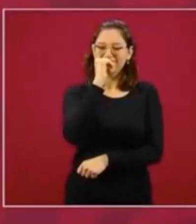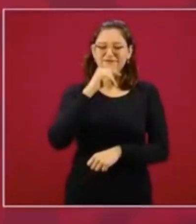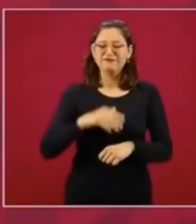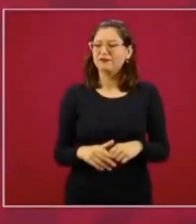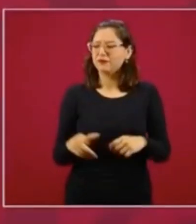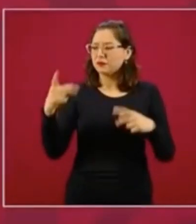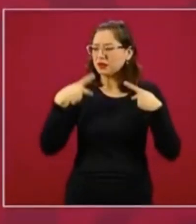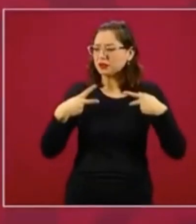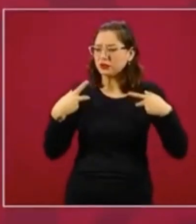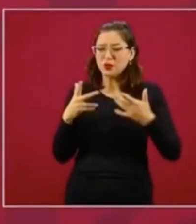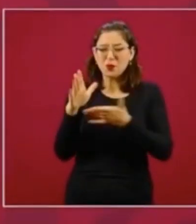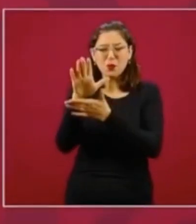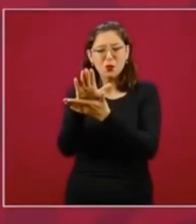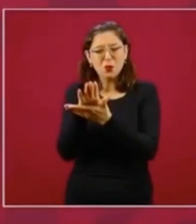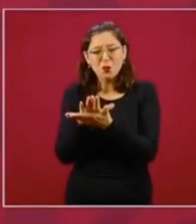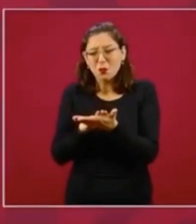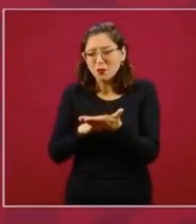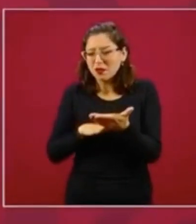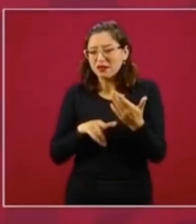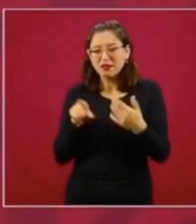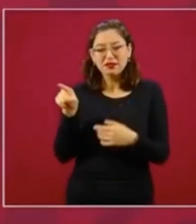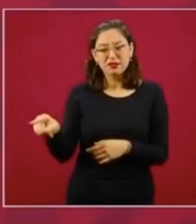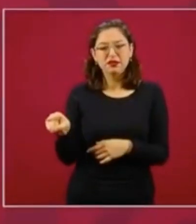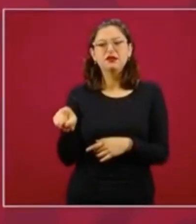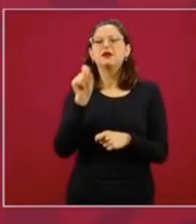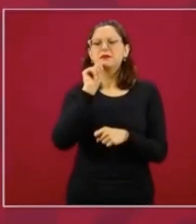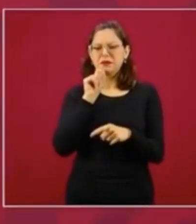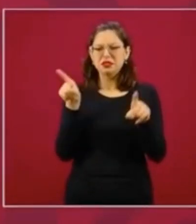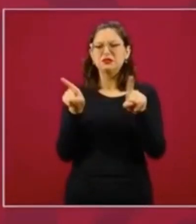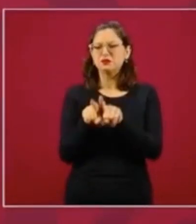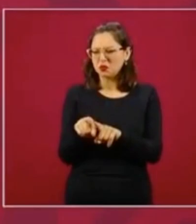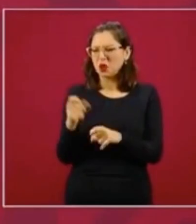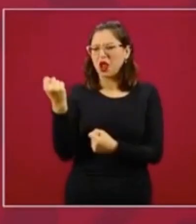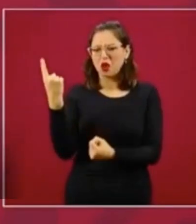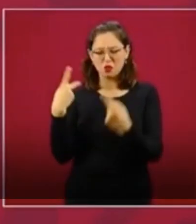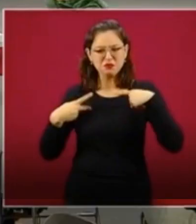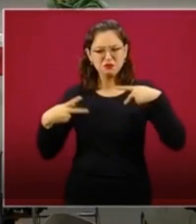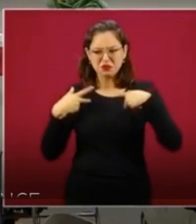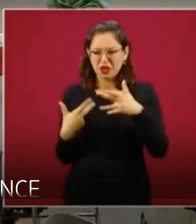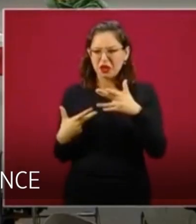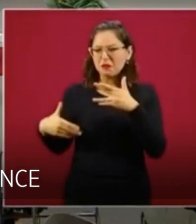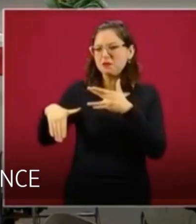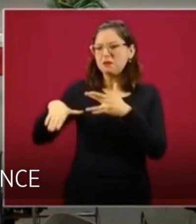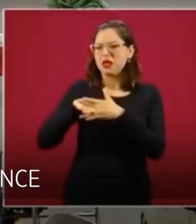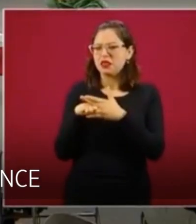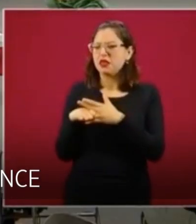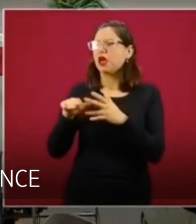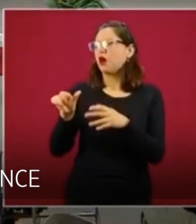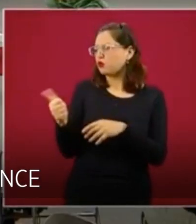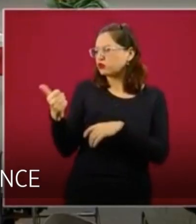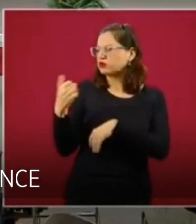humilde y también integrantes de clase media y también empresarios honestos,